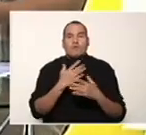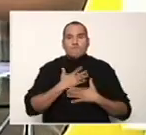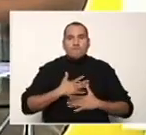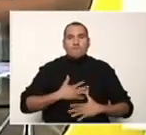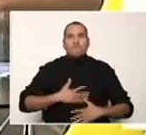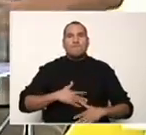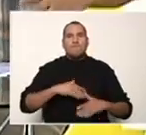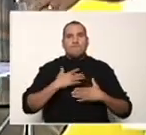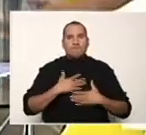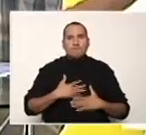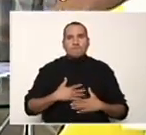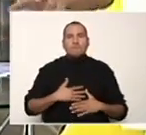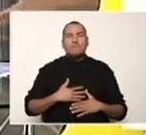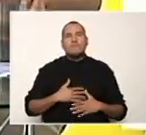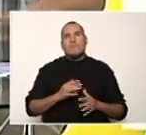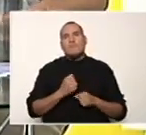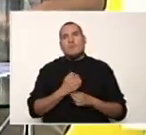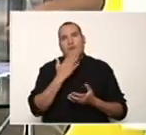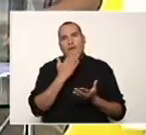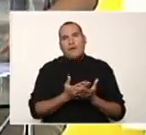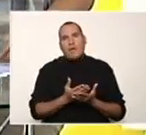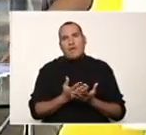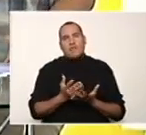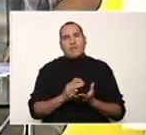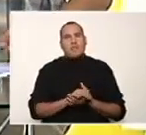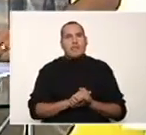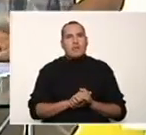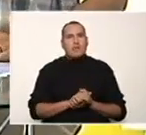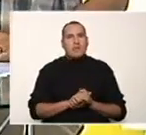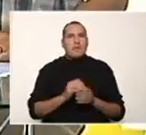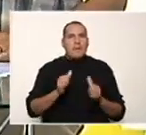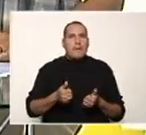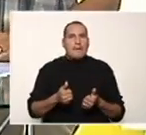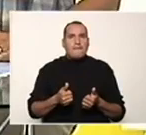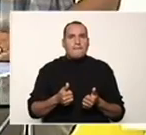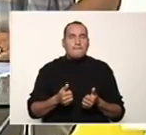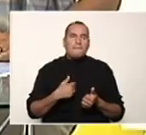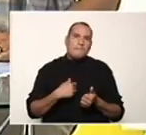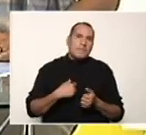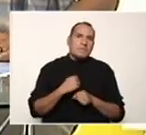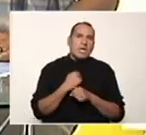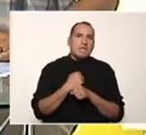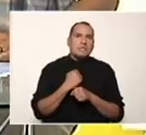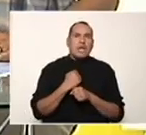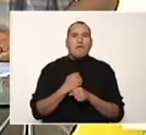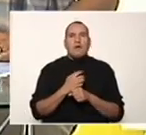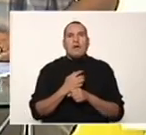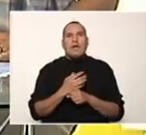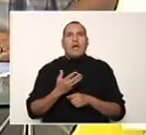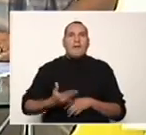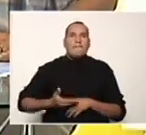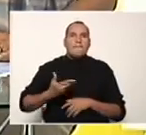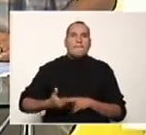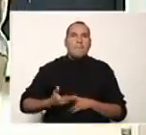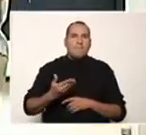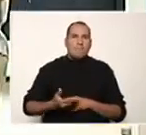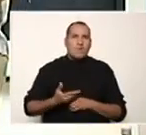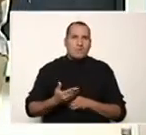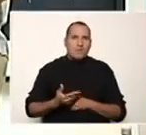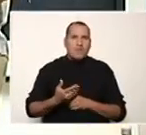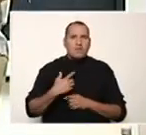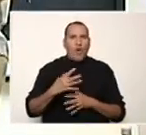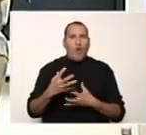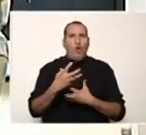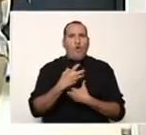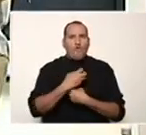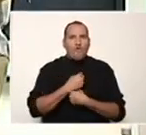y apoyar al niño y no desesperarse a la hora de cuando comienzan, digamos, a realizar este tipo de operaciones. Sí, es importante que tengas